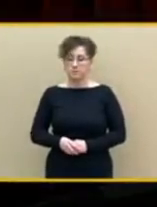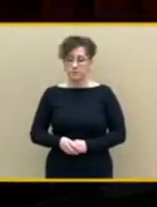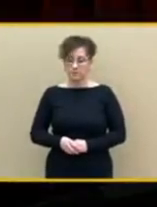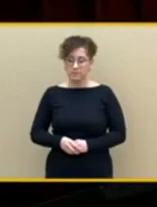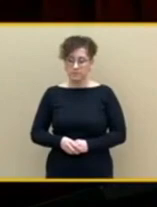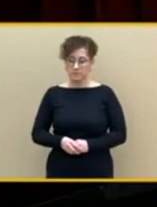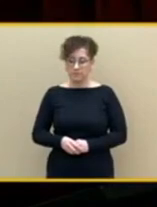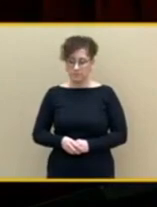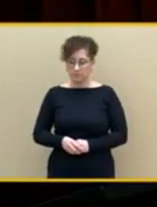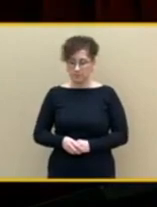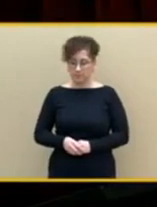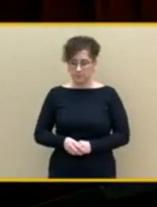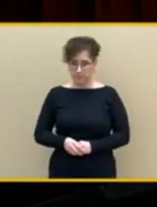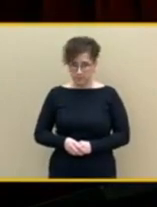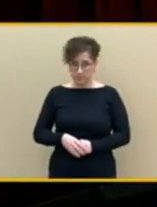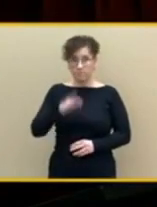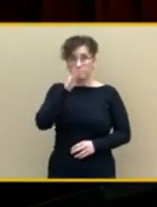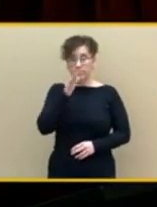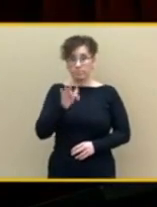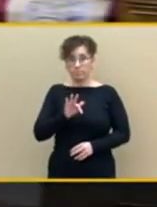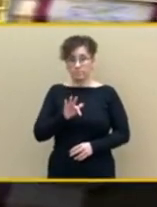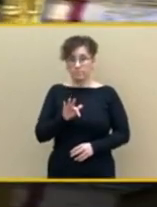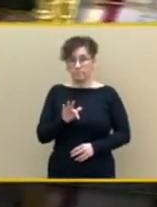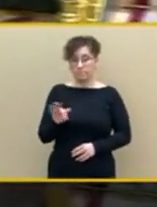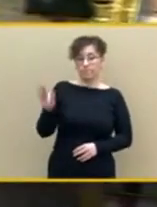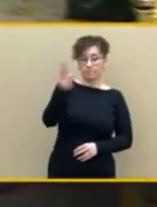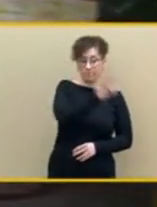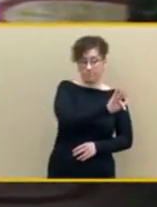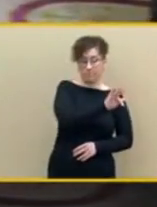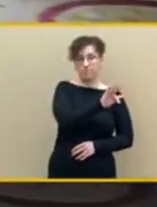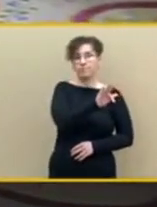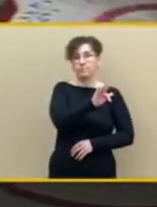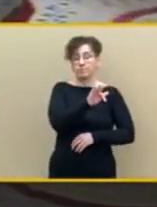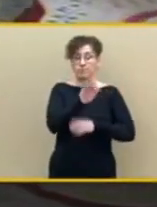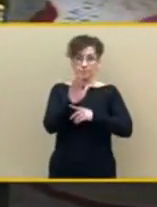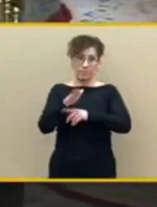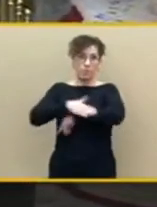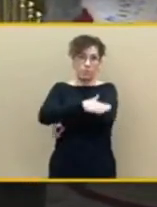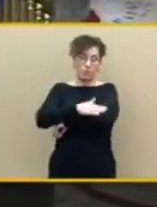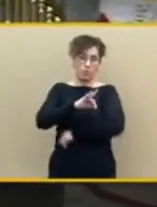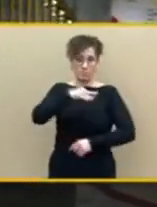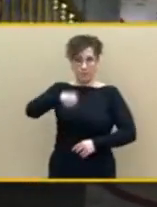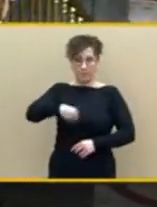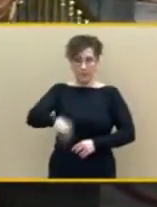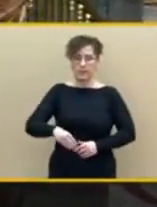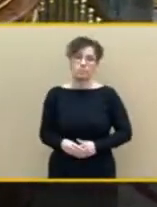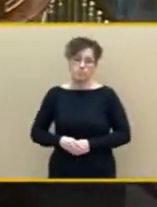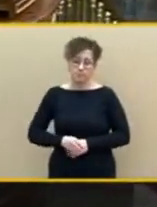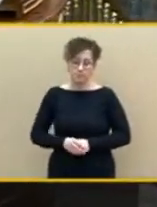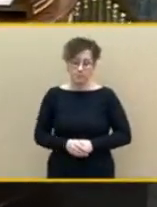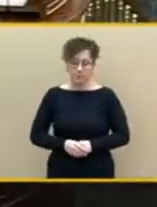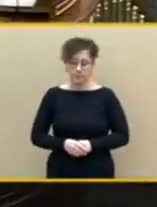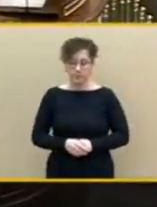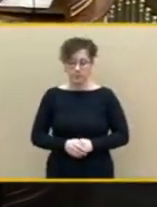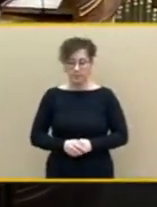picotazos o que vayan quedando de estas intervenciones pero en plan meme y en plan chiste que es lo que nos gusta además a mí